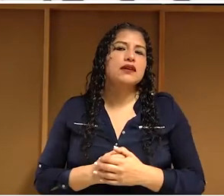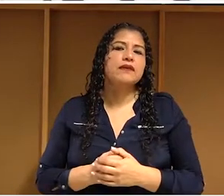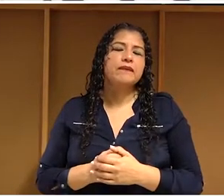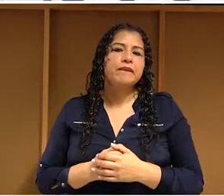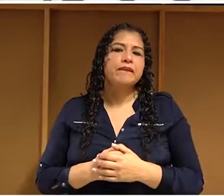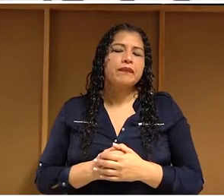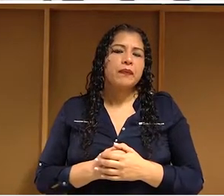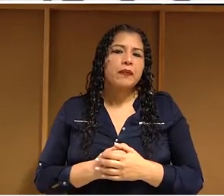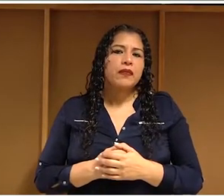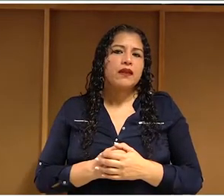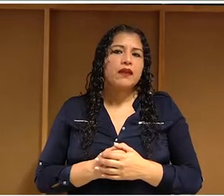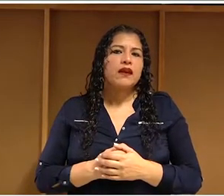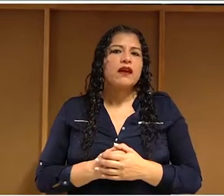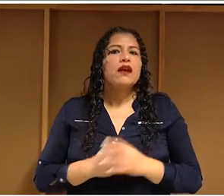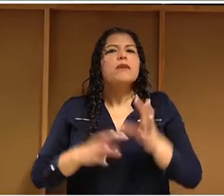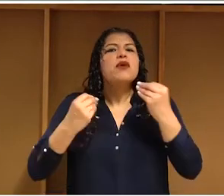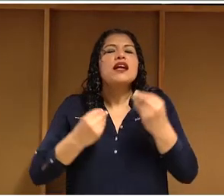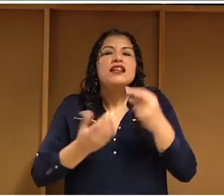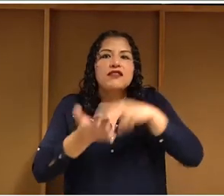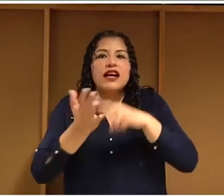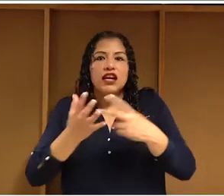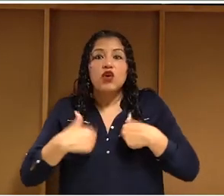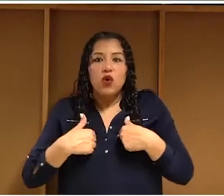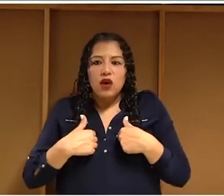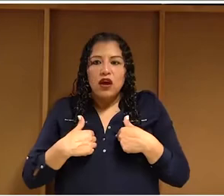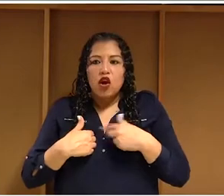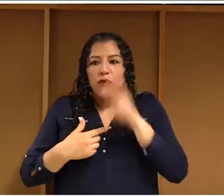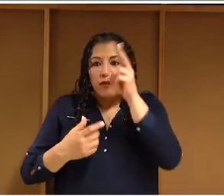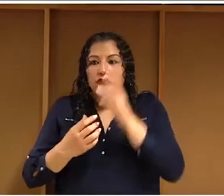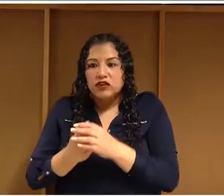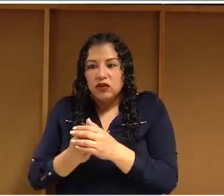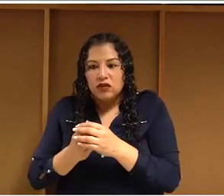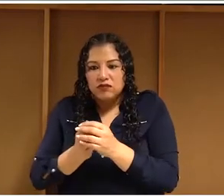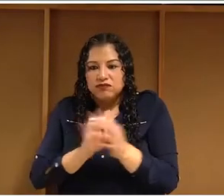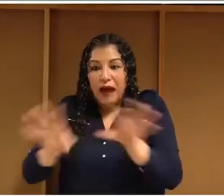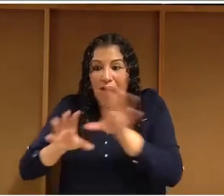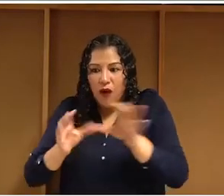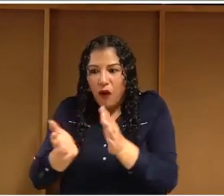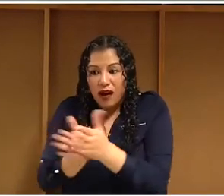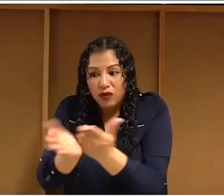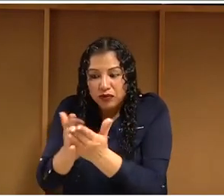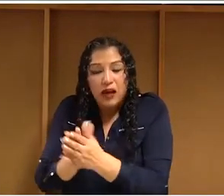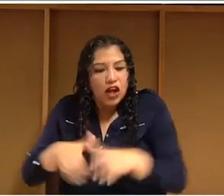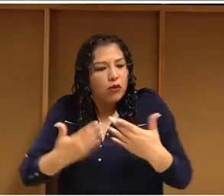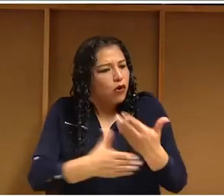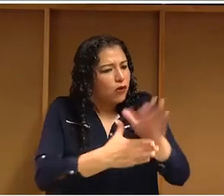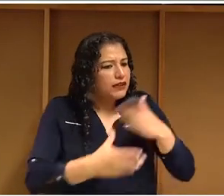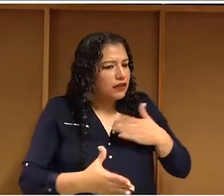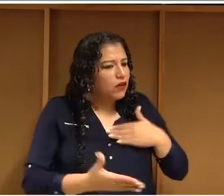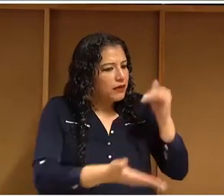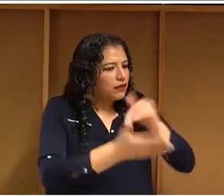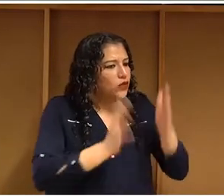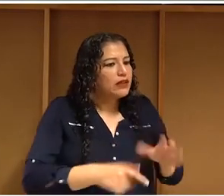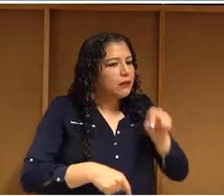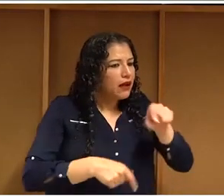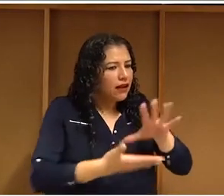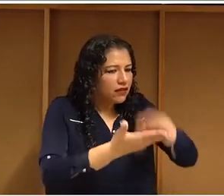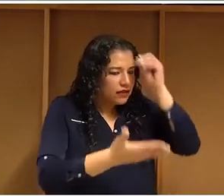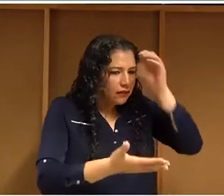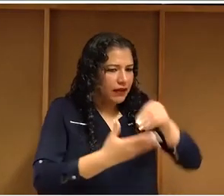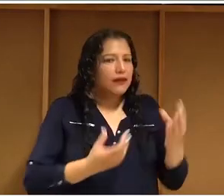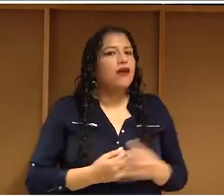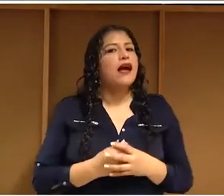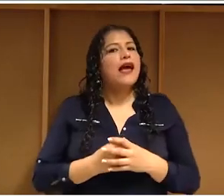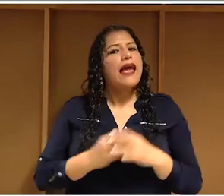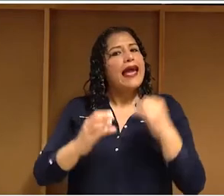lograr que sus alumnos aprendan más que cierto concepto quede grabado etcétera y existe en internet